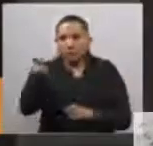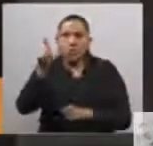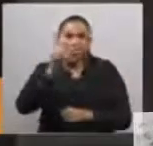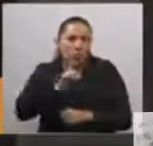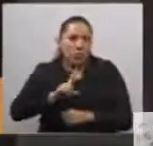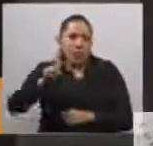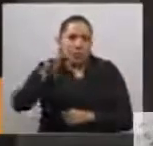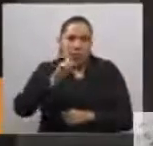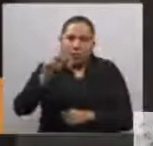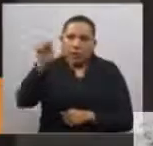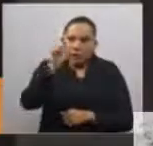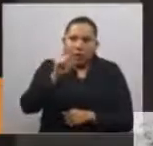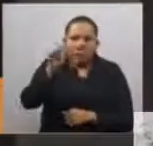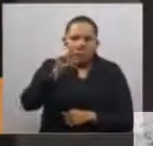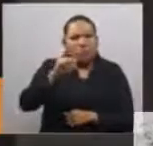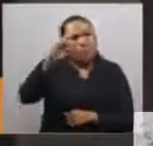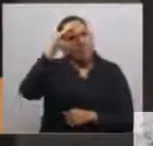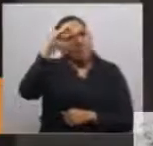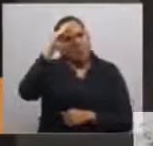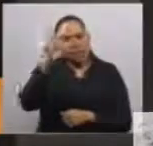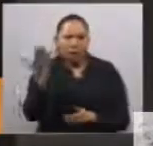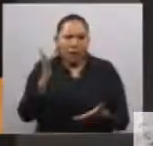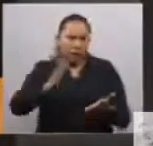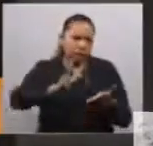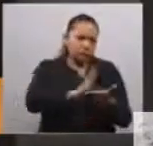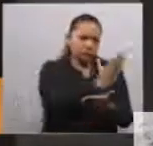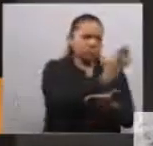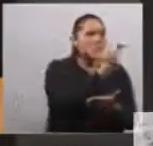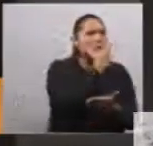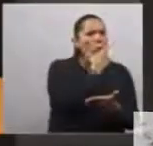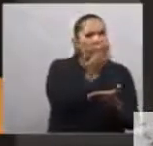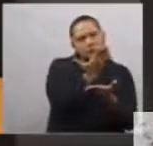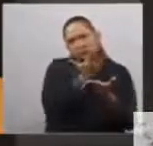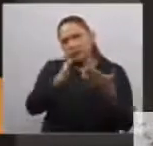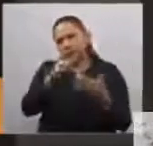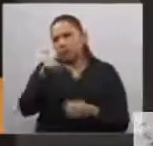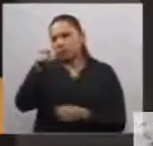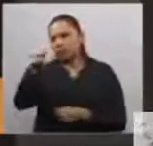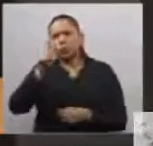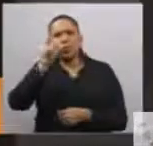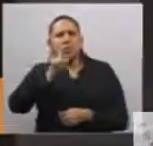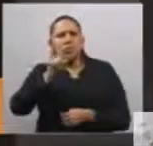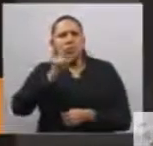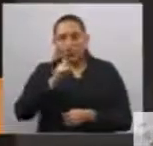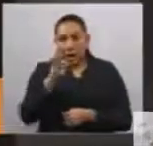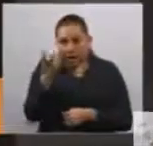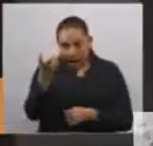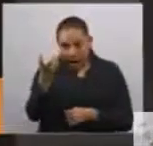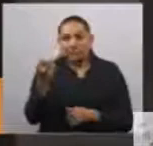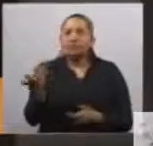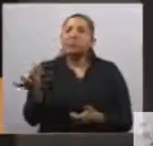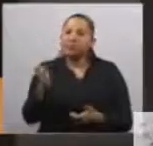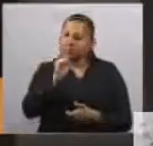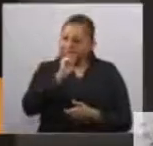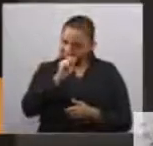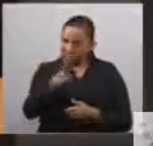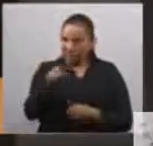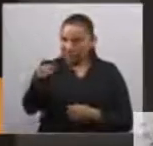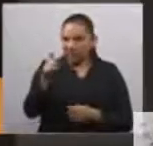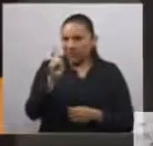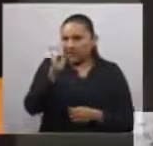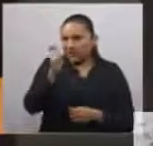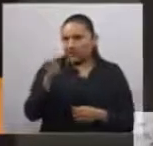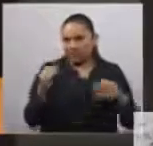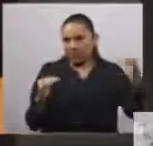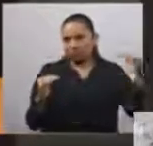a la división sexual del trabajo como un concepto clave para comprender la desigualdad y la discriminación que